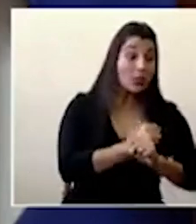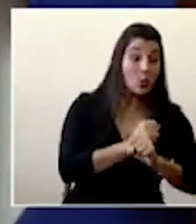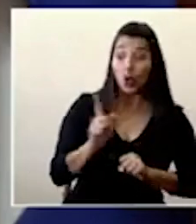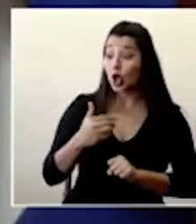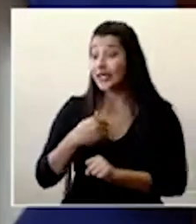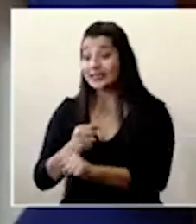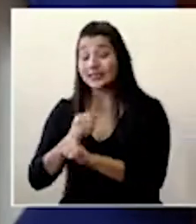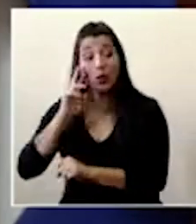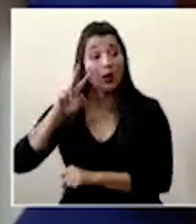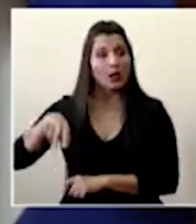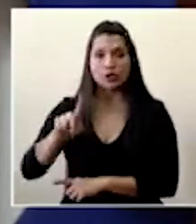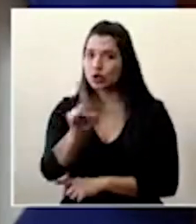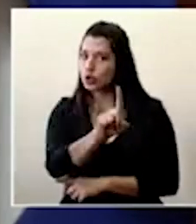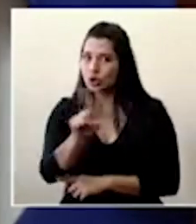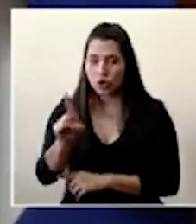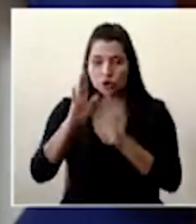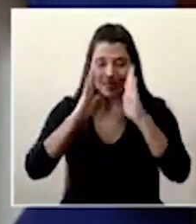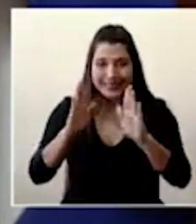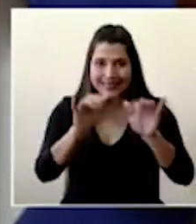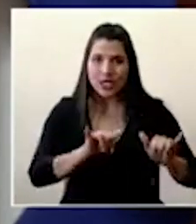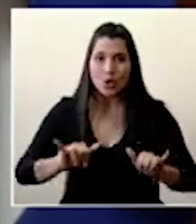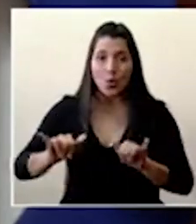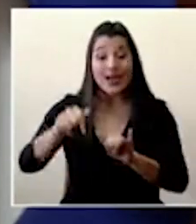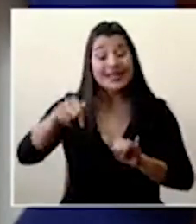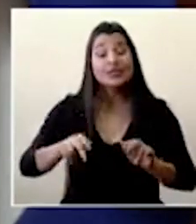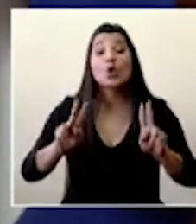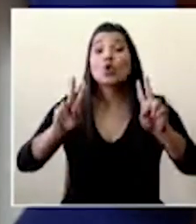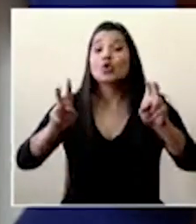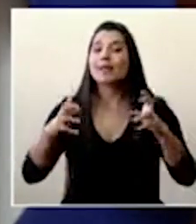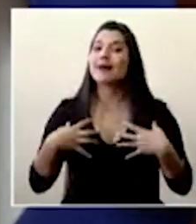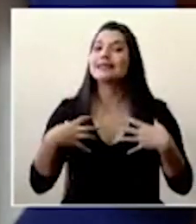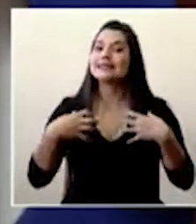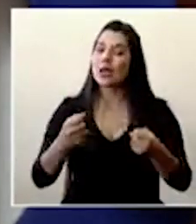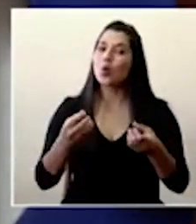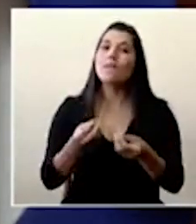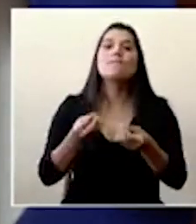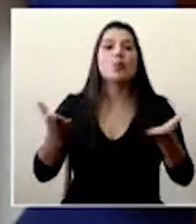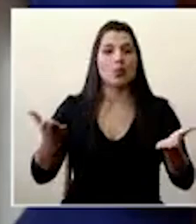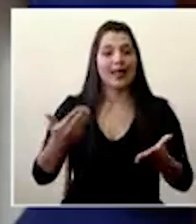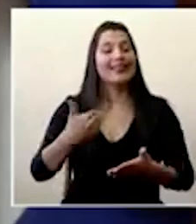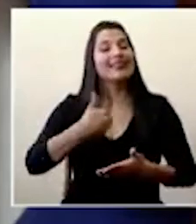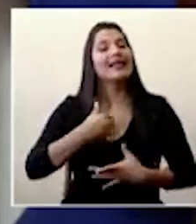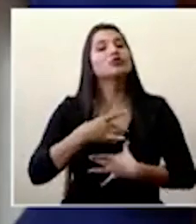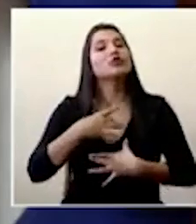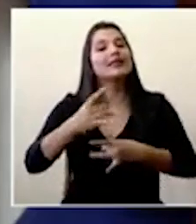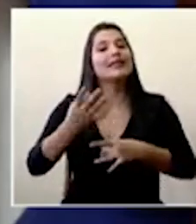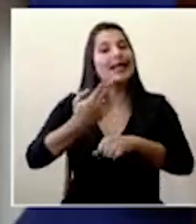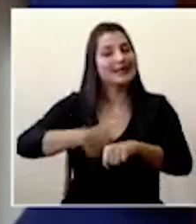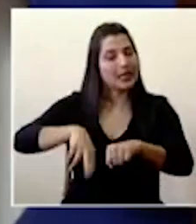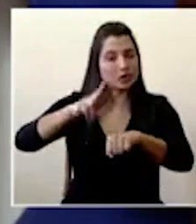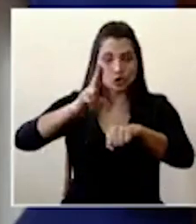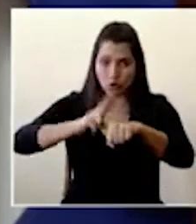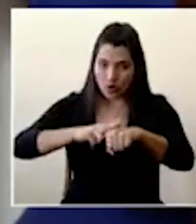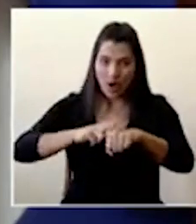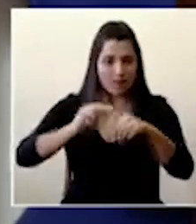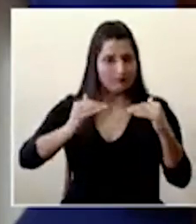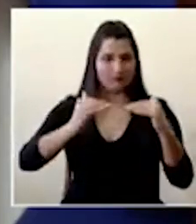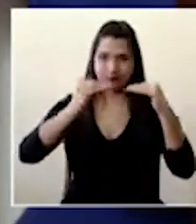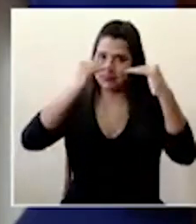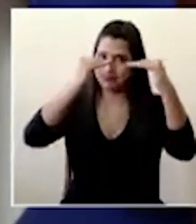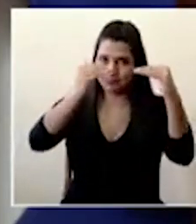asegurados porque es un tema de salud pública hay un interés nacional que priva sobre el